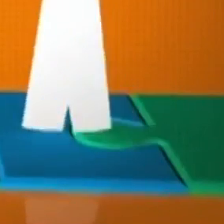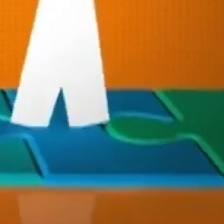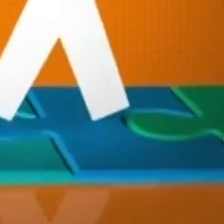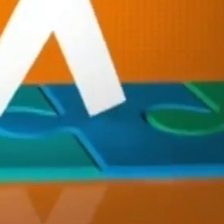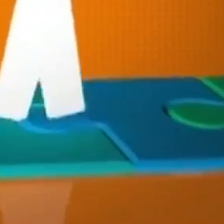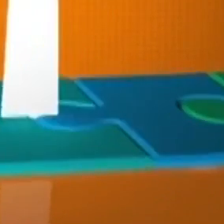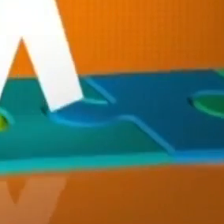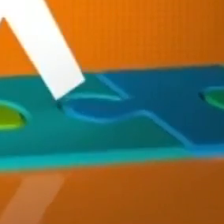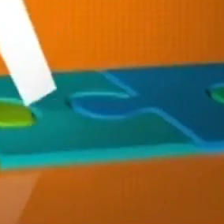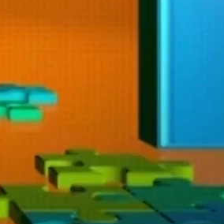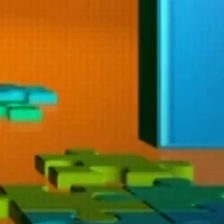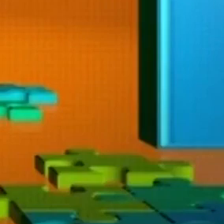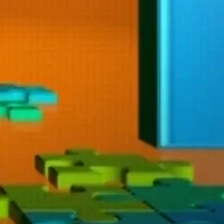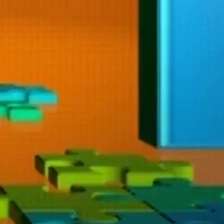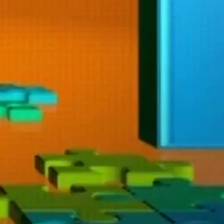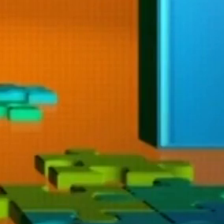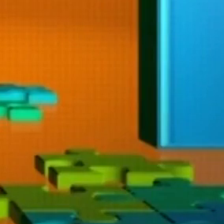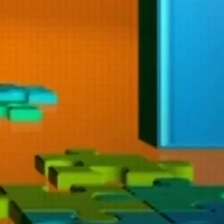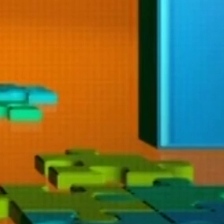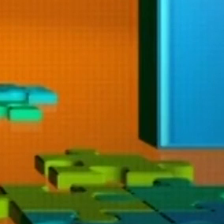Music Music Music Music